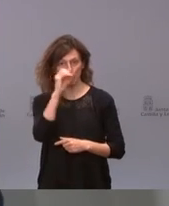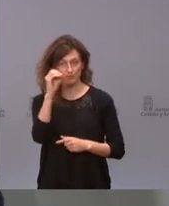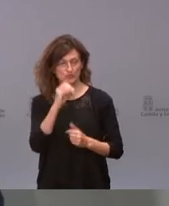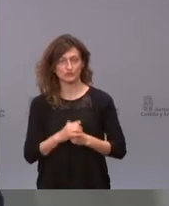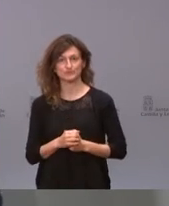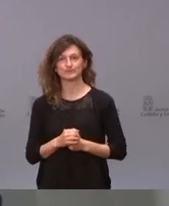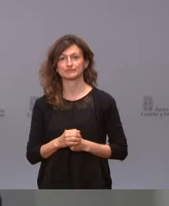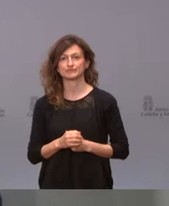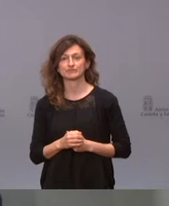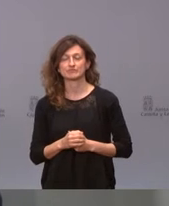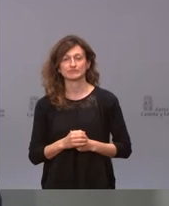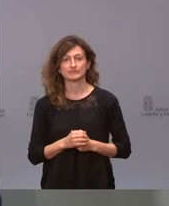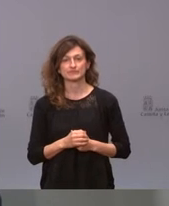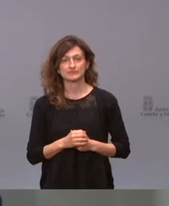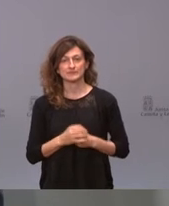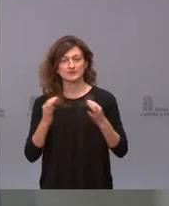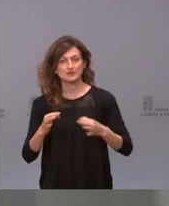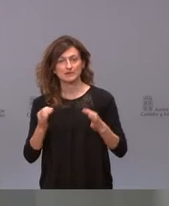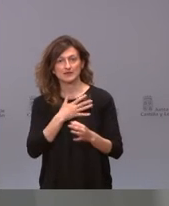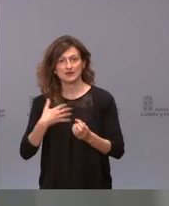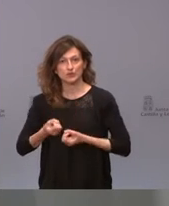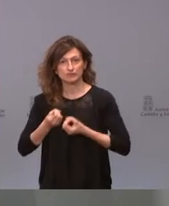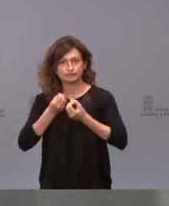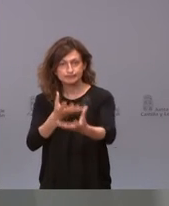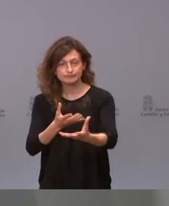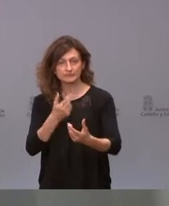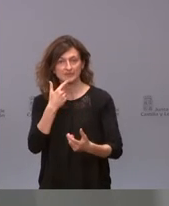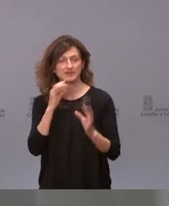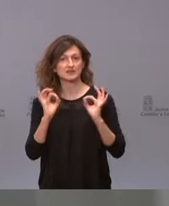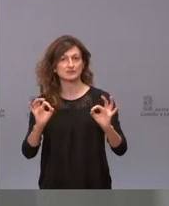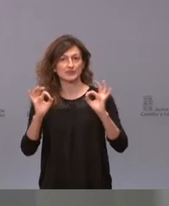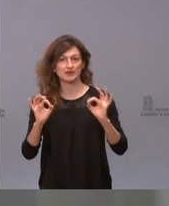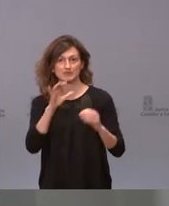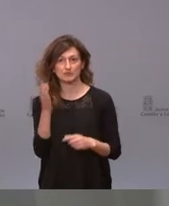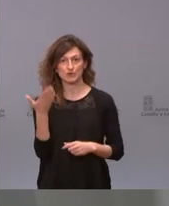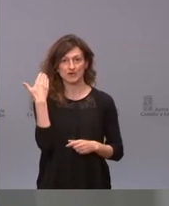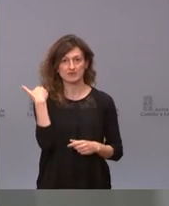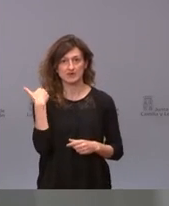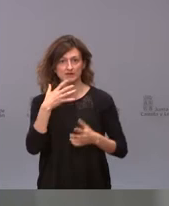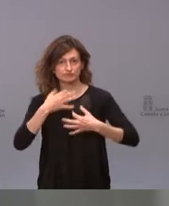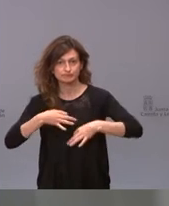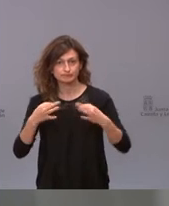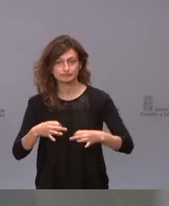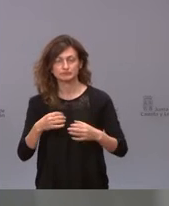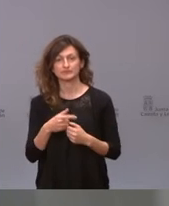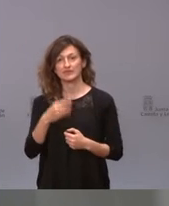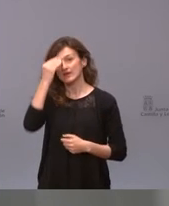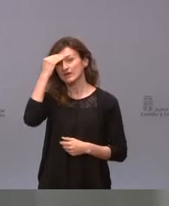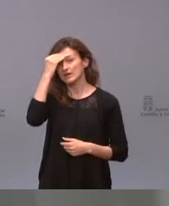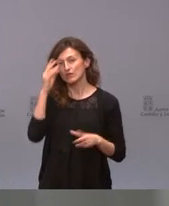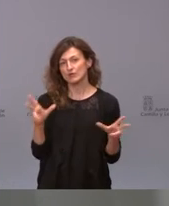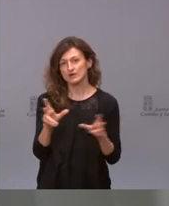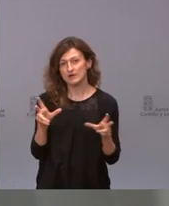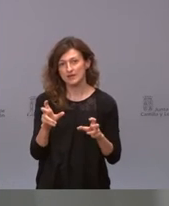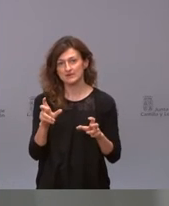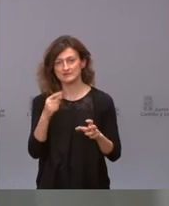Siempre, y esto es un mensaje que quiero lanzar especialmente porque se hicieron ayer algunas afirmaciones que yo creo que son graves y no